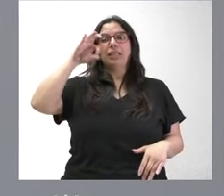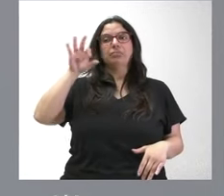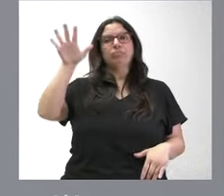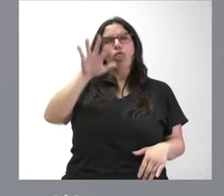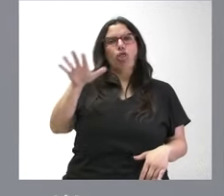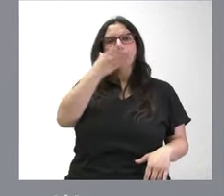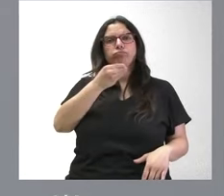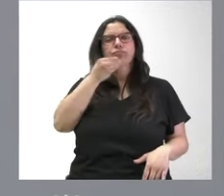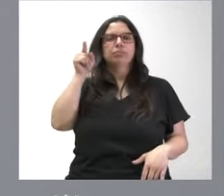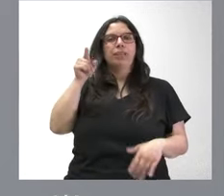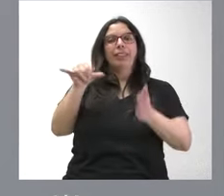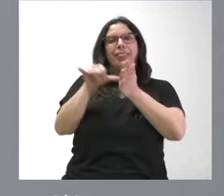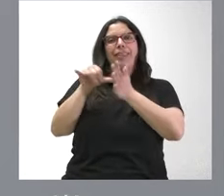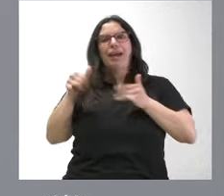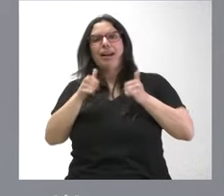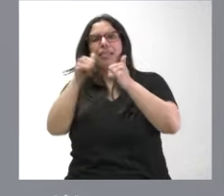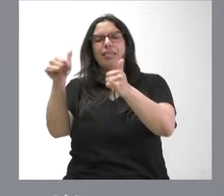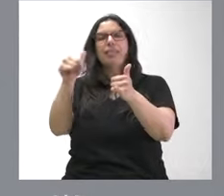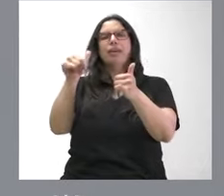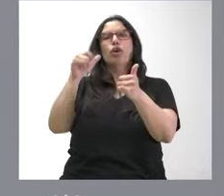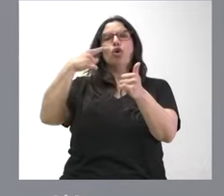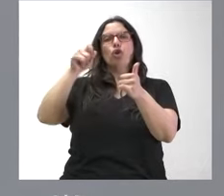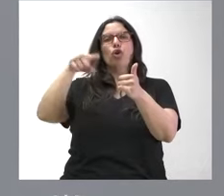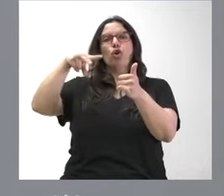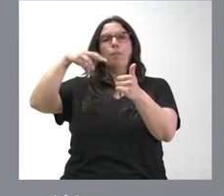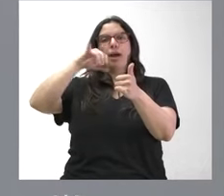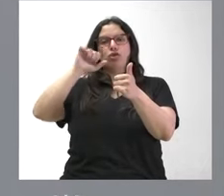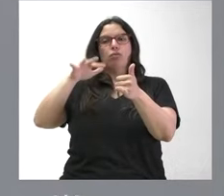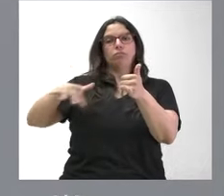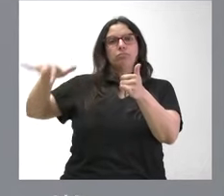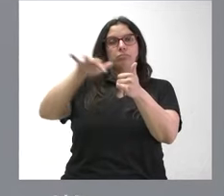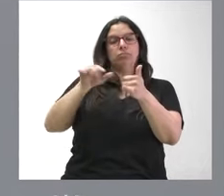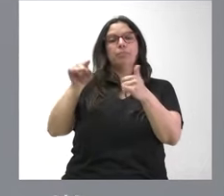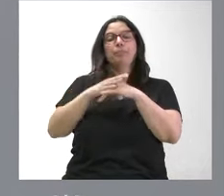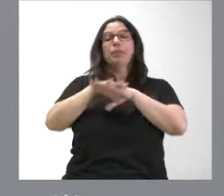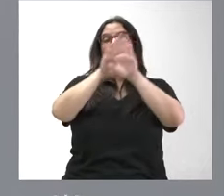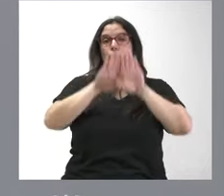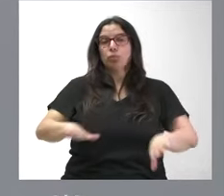del nacimiento del río Golmayo, en un entorno de gran interés. Y, finalmente,